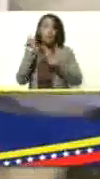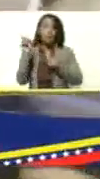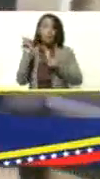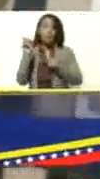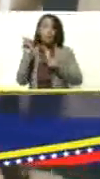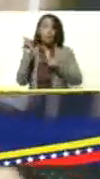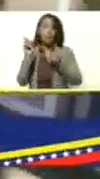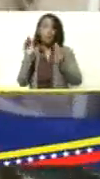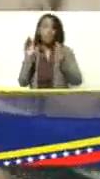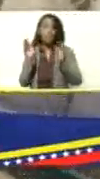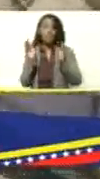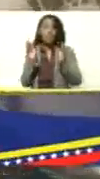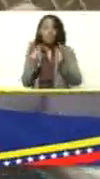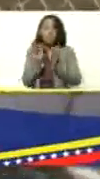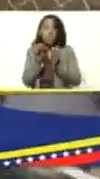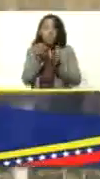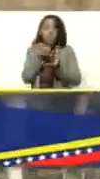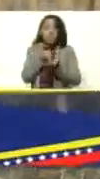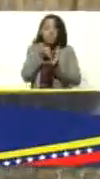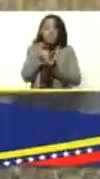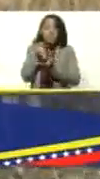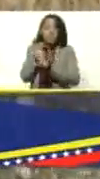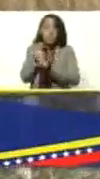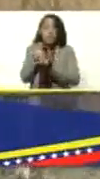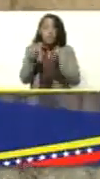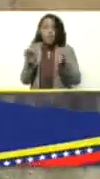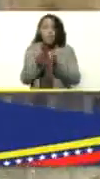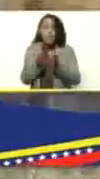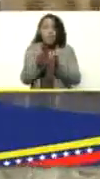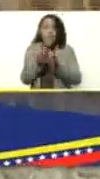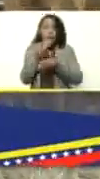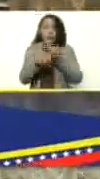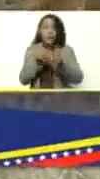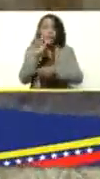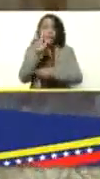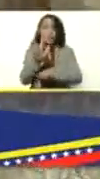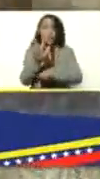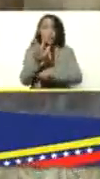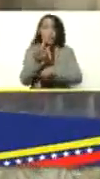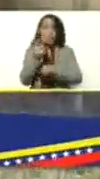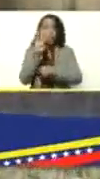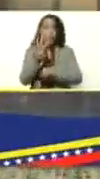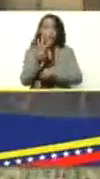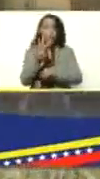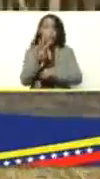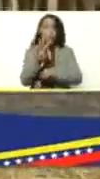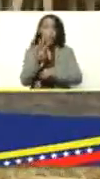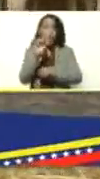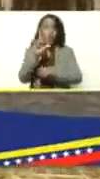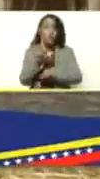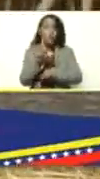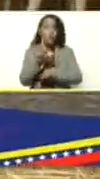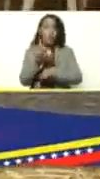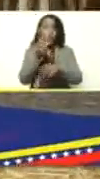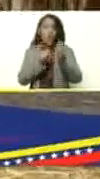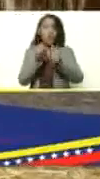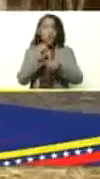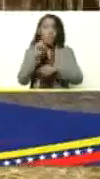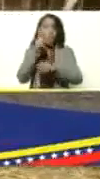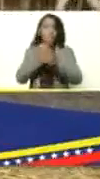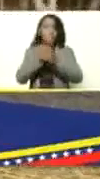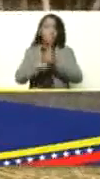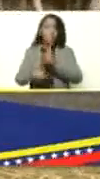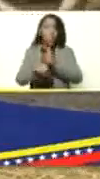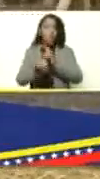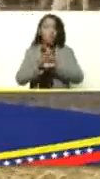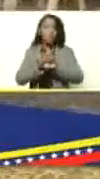cabritas chiquiticas. Que muy pequeñas producen 3 y hasta 4 litros de leche en el primer parto, como